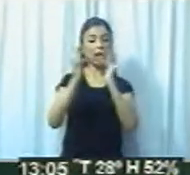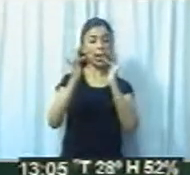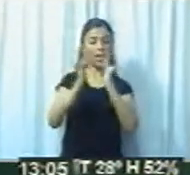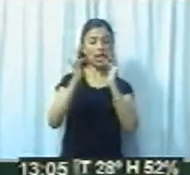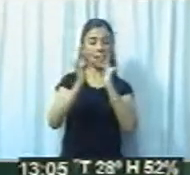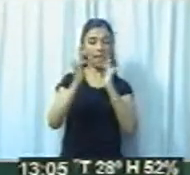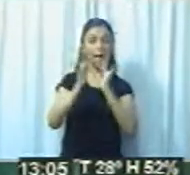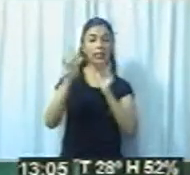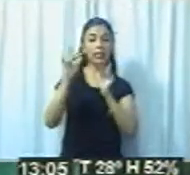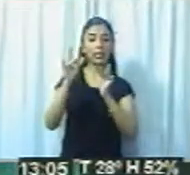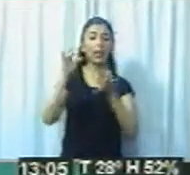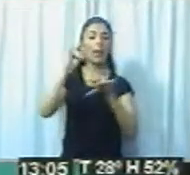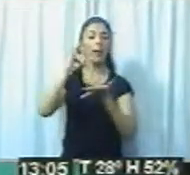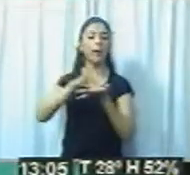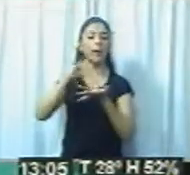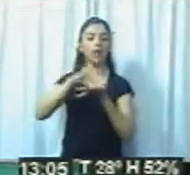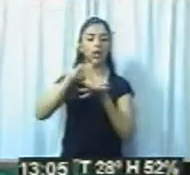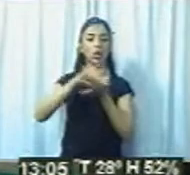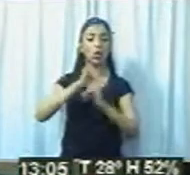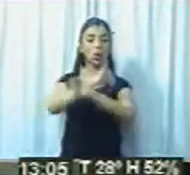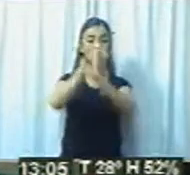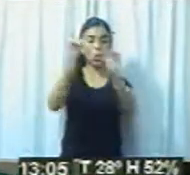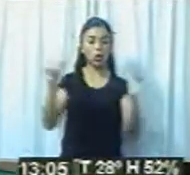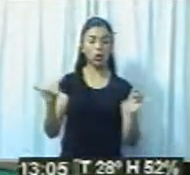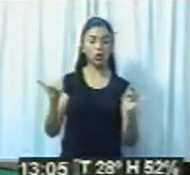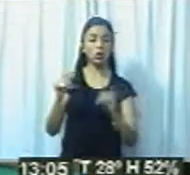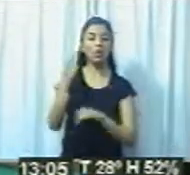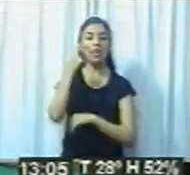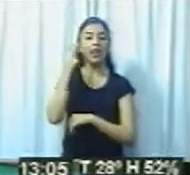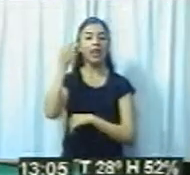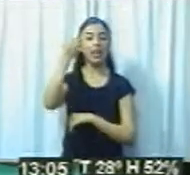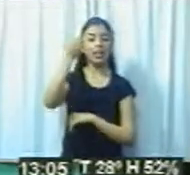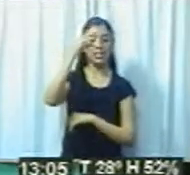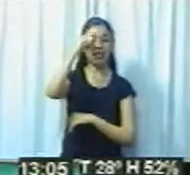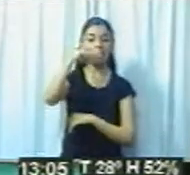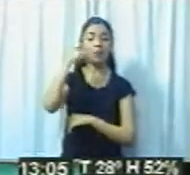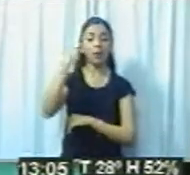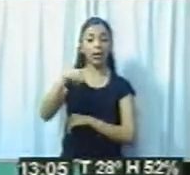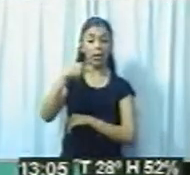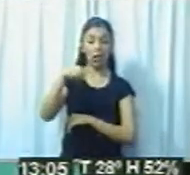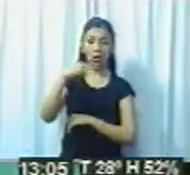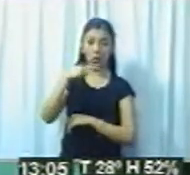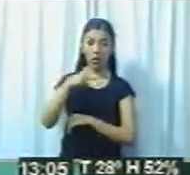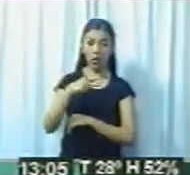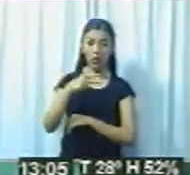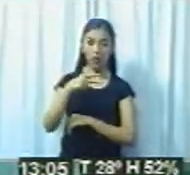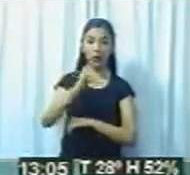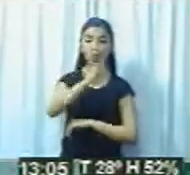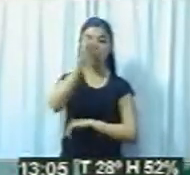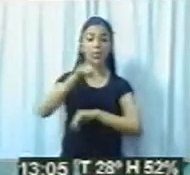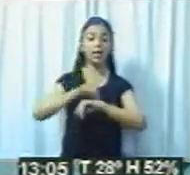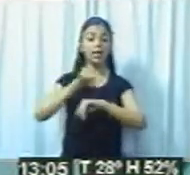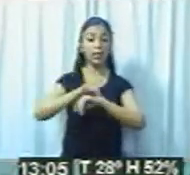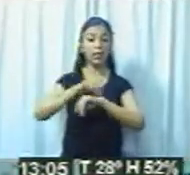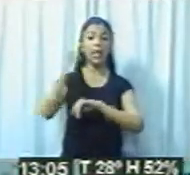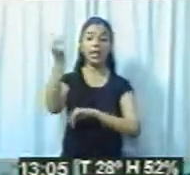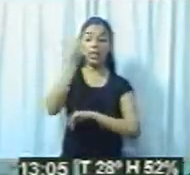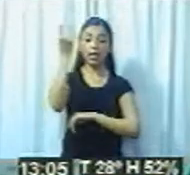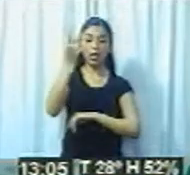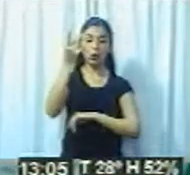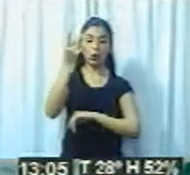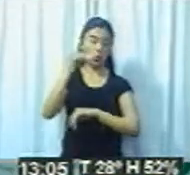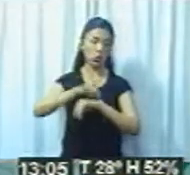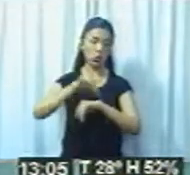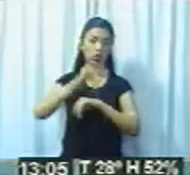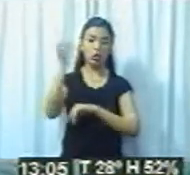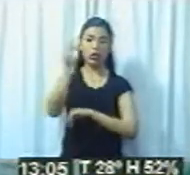día viernes 6 de noviembre, donde el director del hospital aseveraba que en una cuenta bancaria